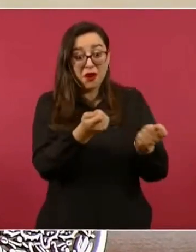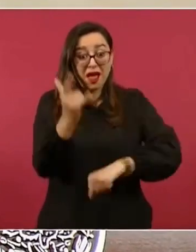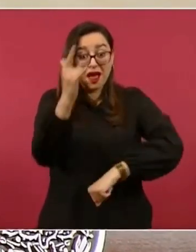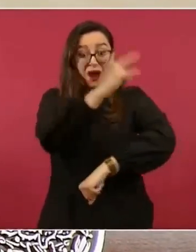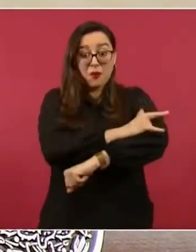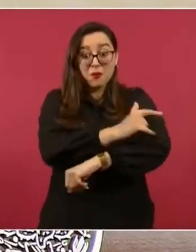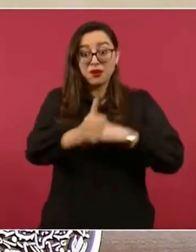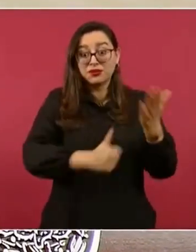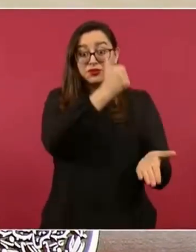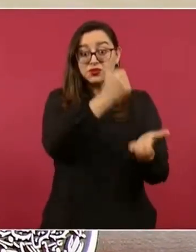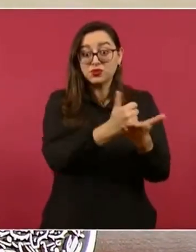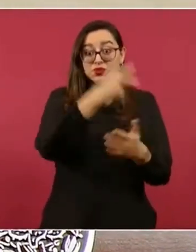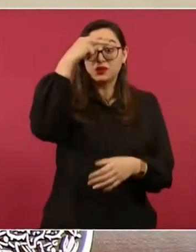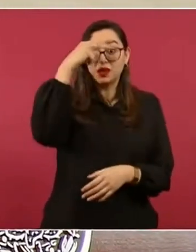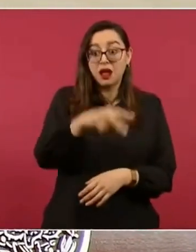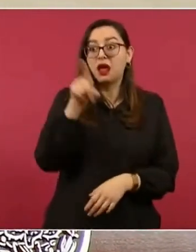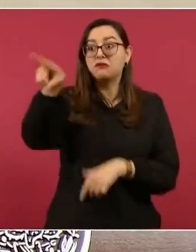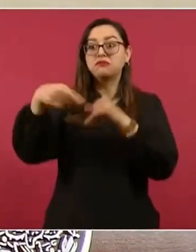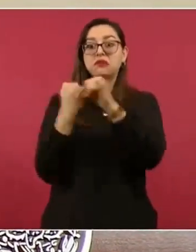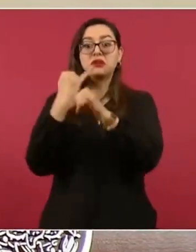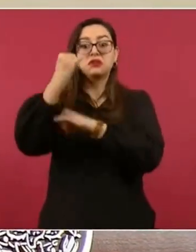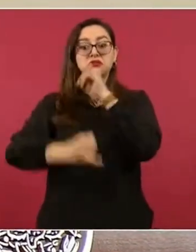tenía categoría 1.